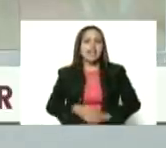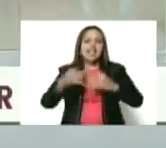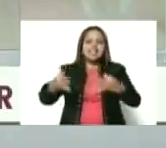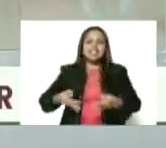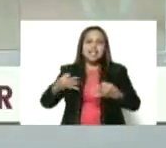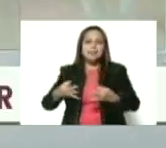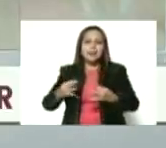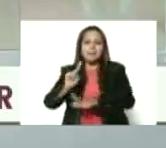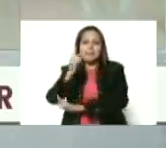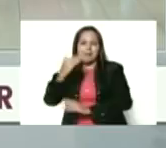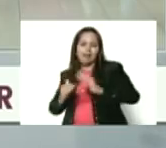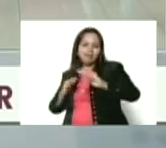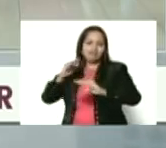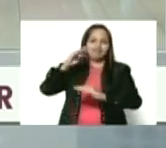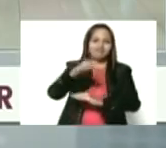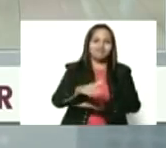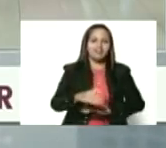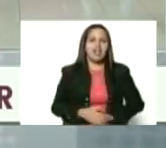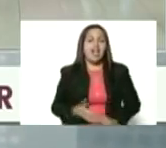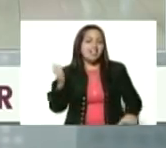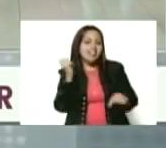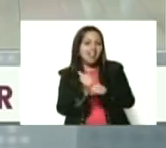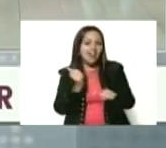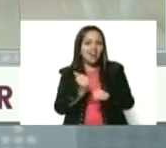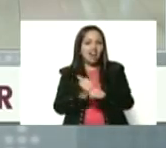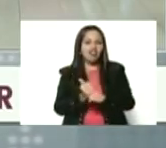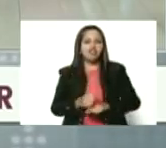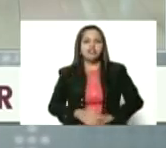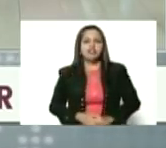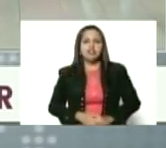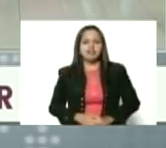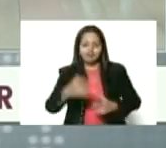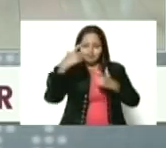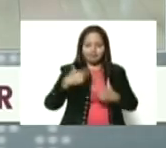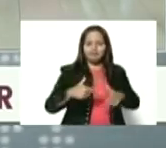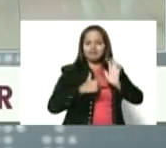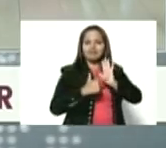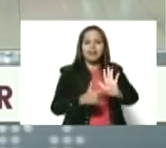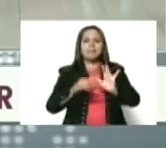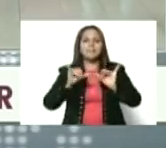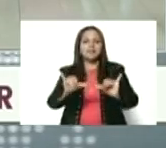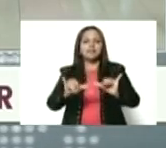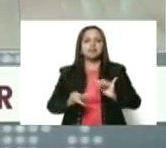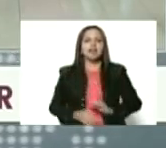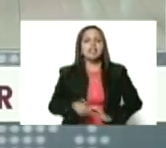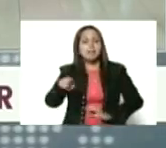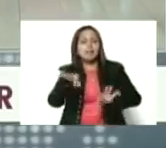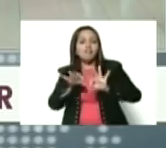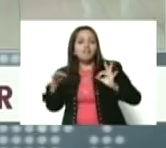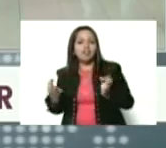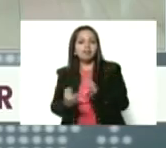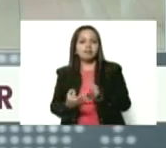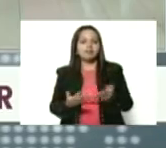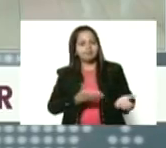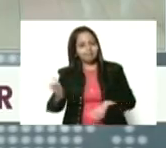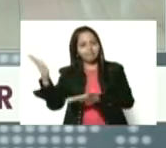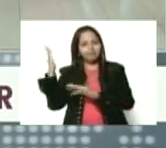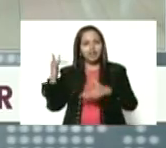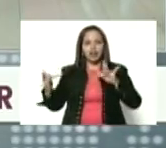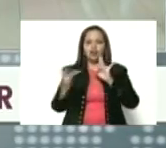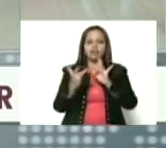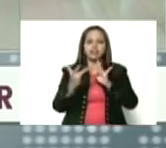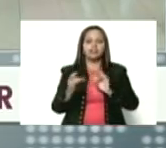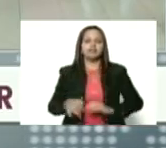un paso adelante para en el trabajo reivindicarse a sí misma y reivindicar a su familia. Adelante, querida